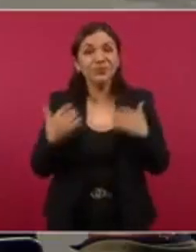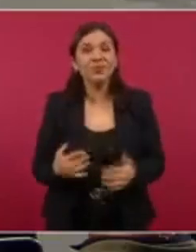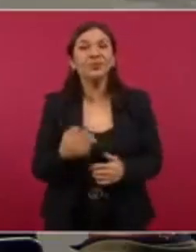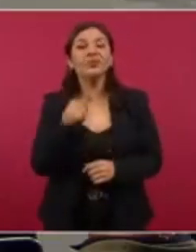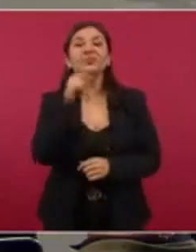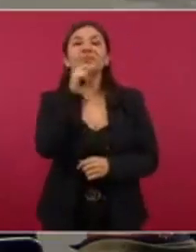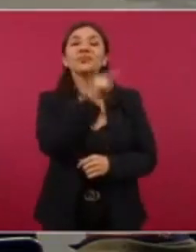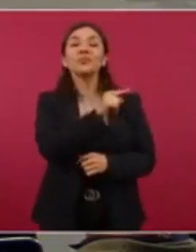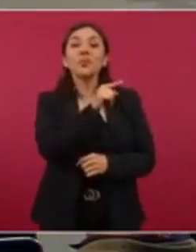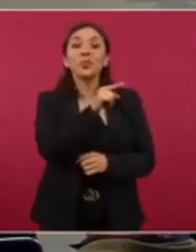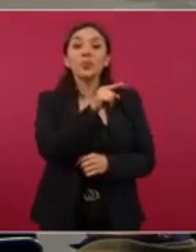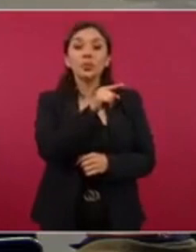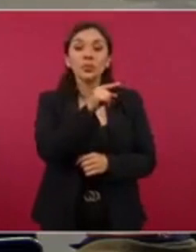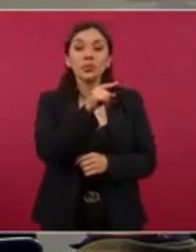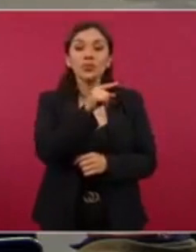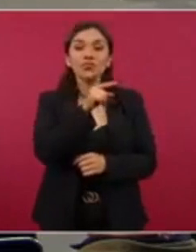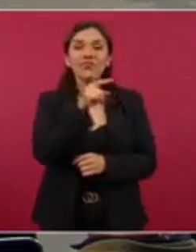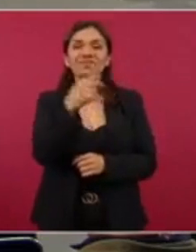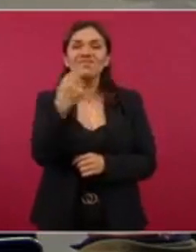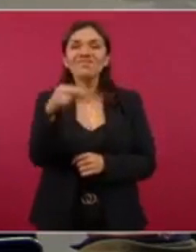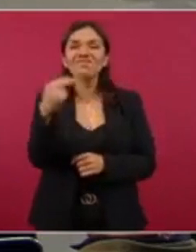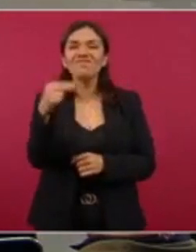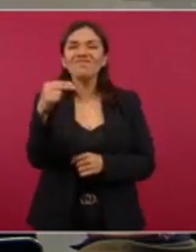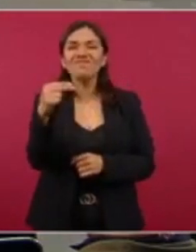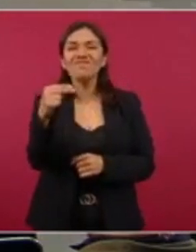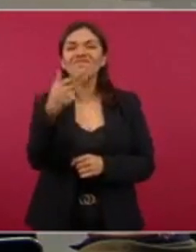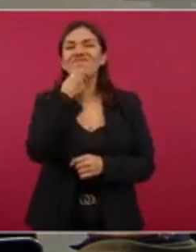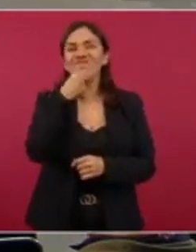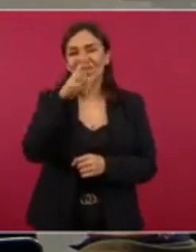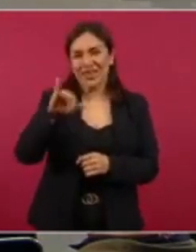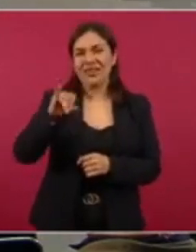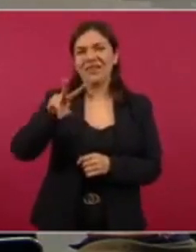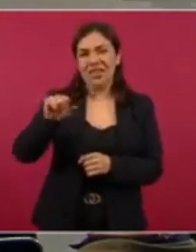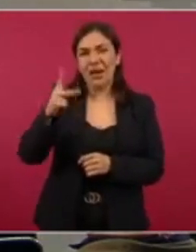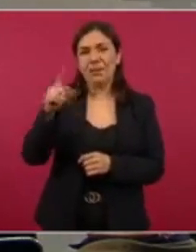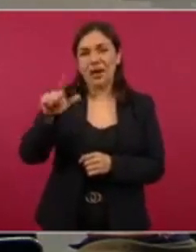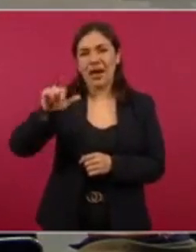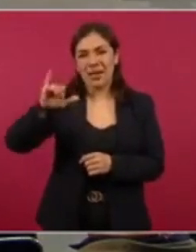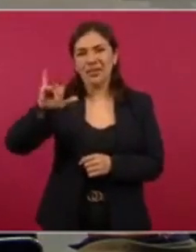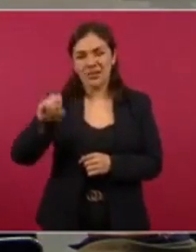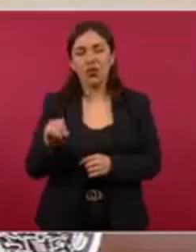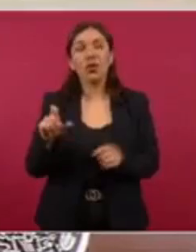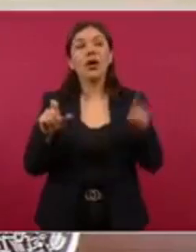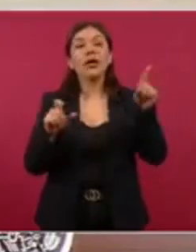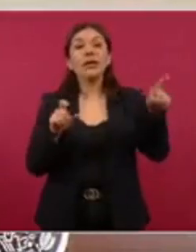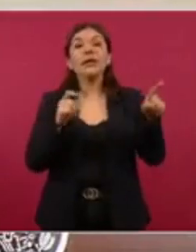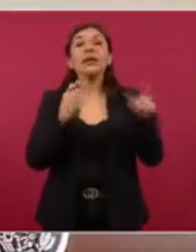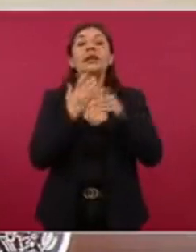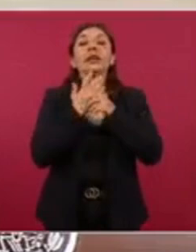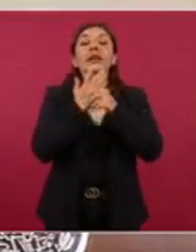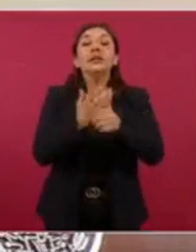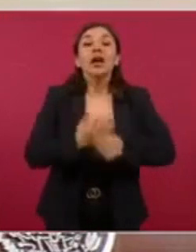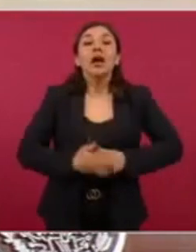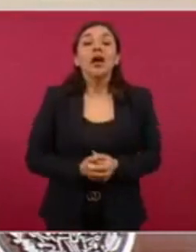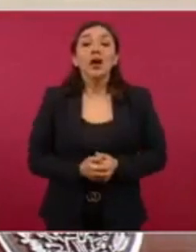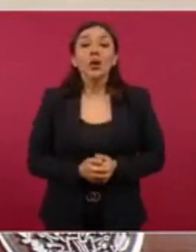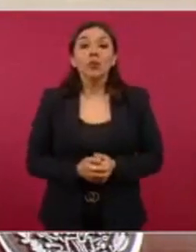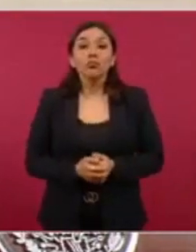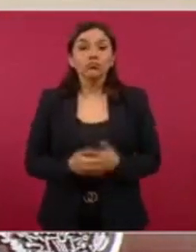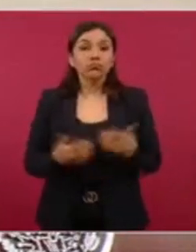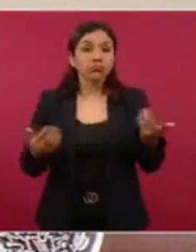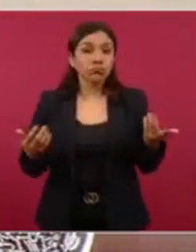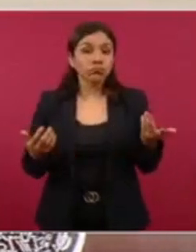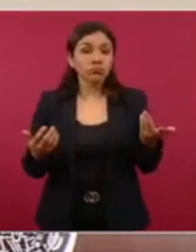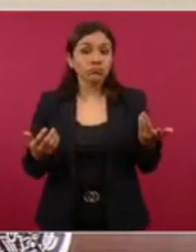¿cómo se llama? Rivapalacio. Rivapalacio. Cuando dice que no